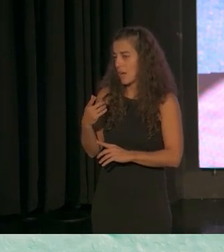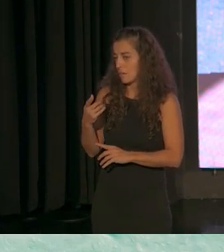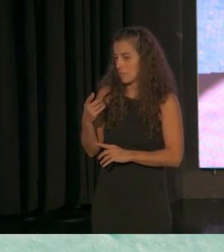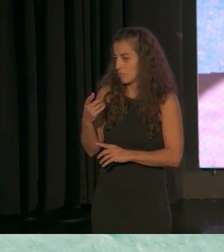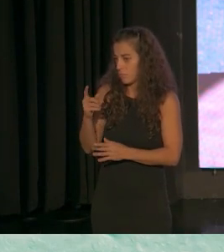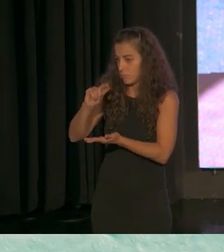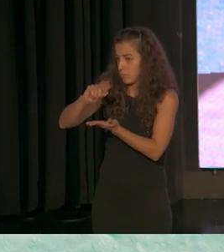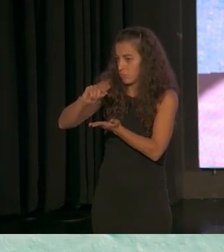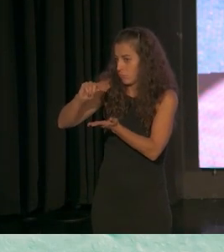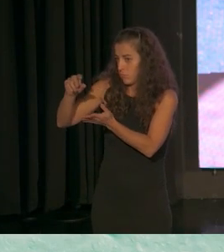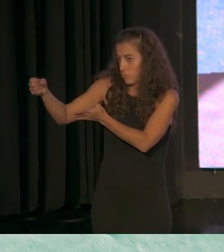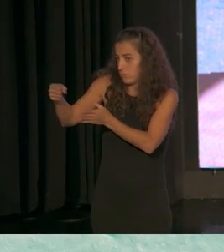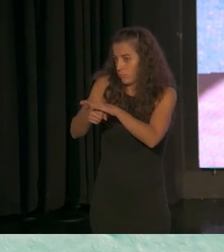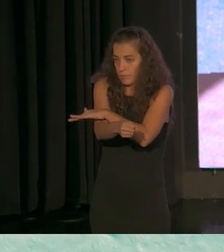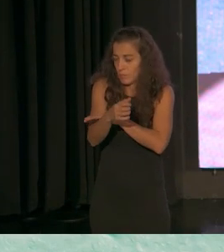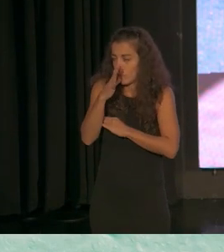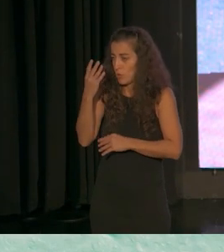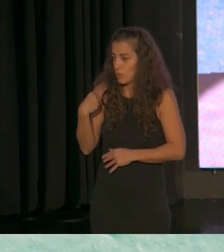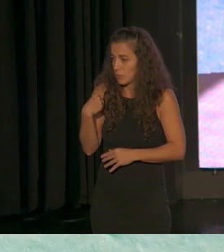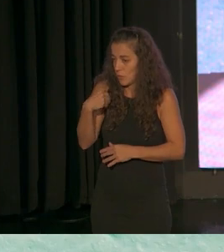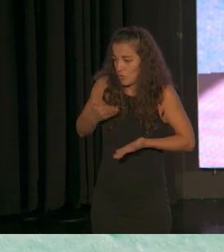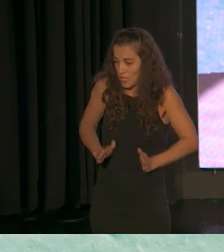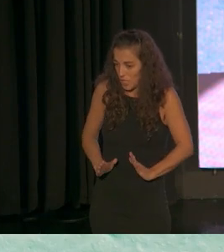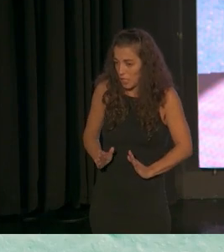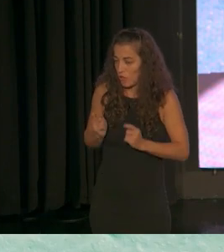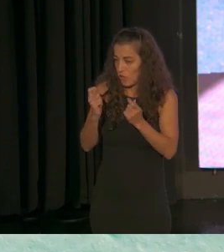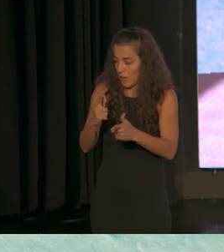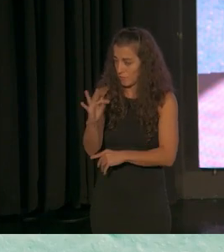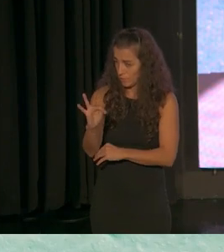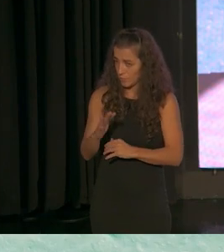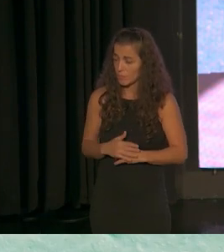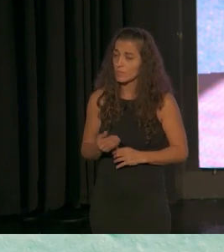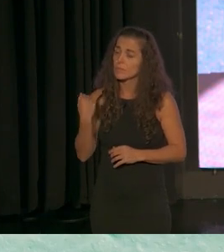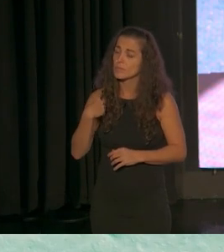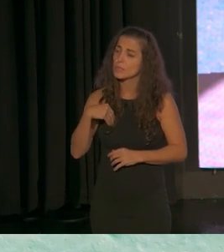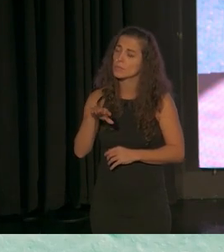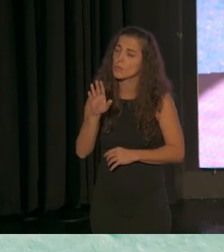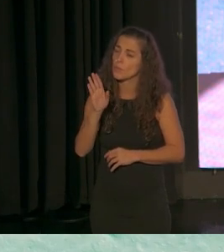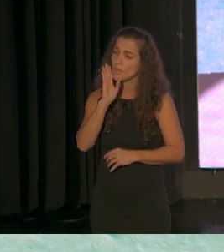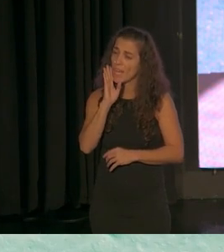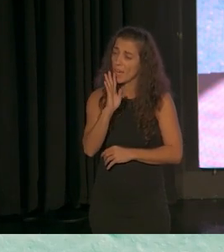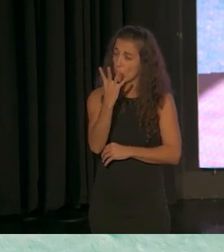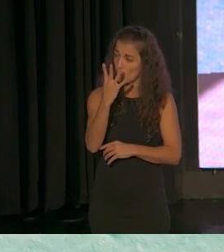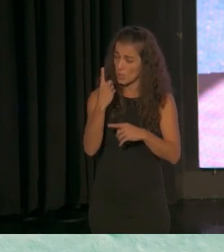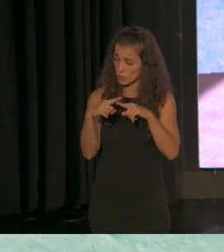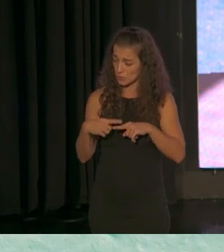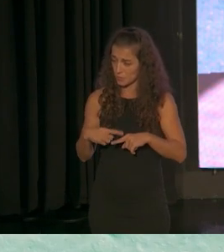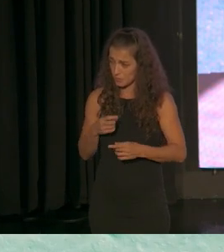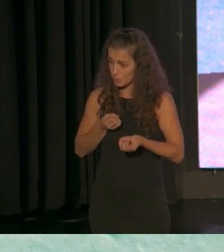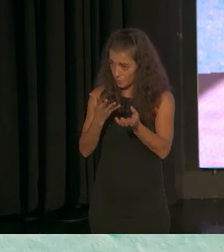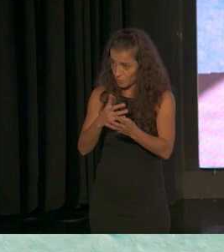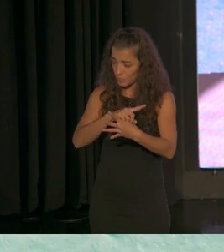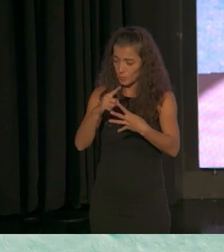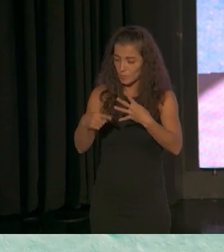a aprovechar estos cuatro aspectos que quería señalar que debemos